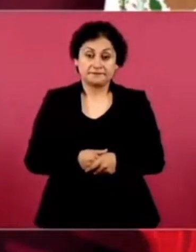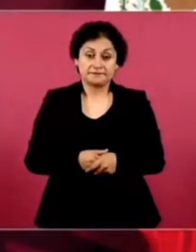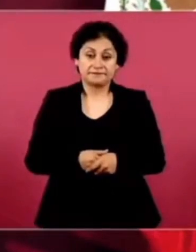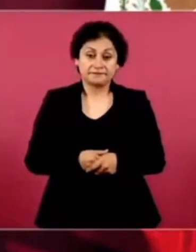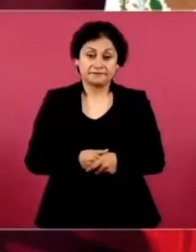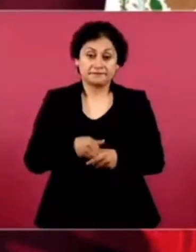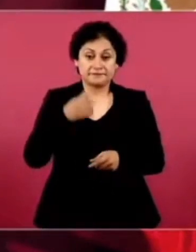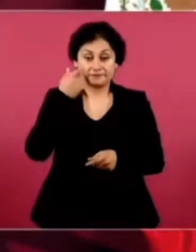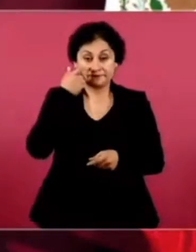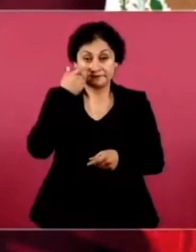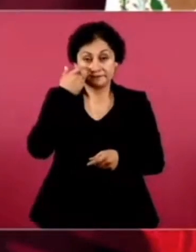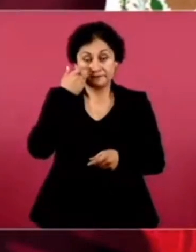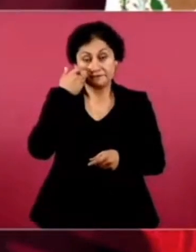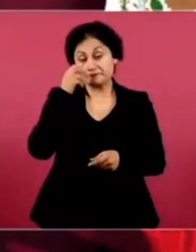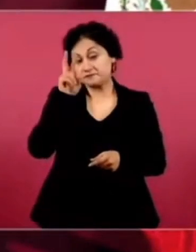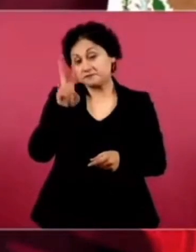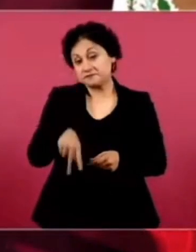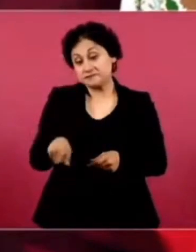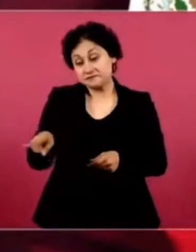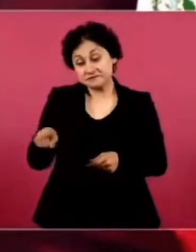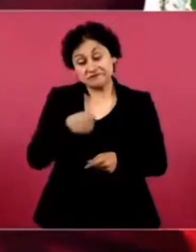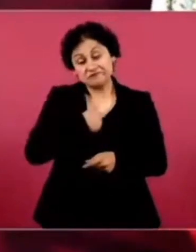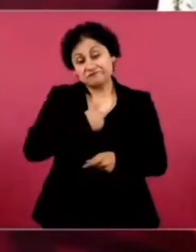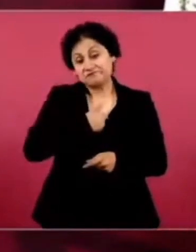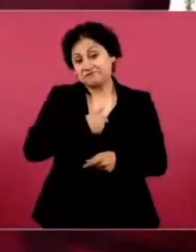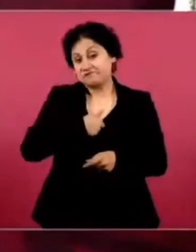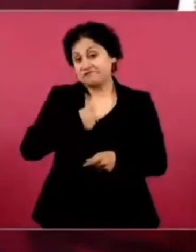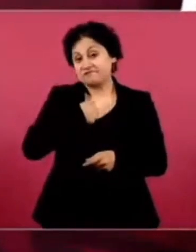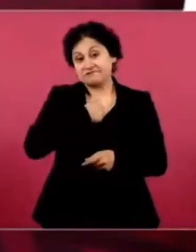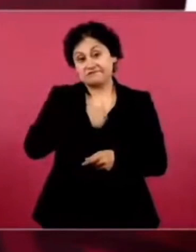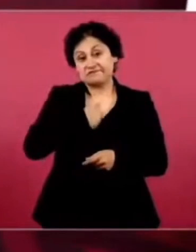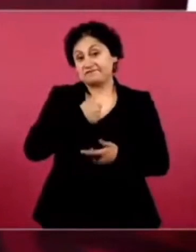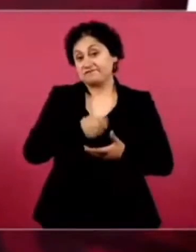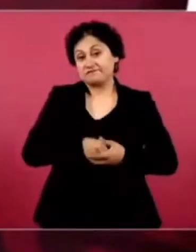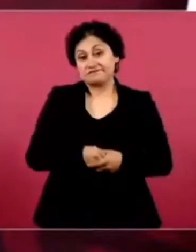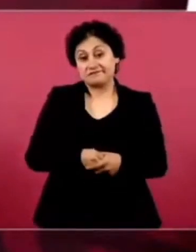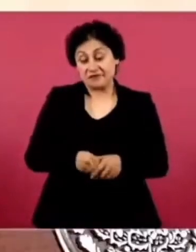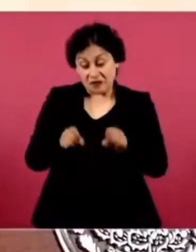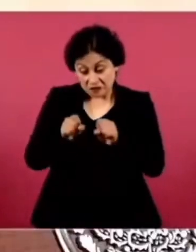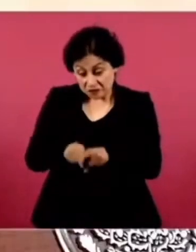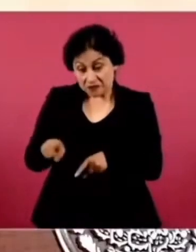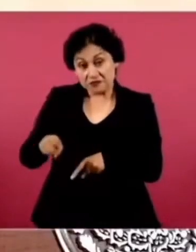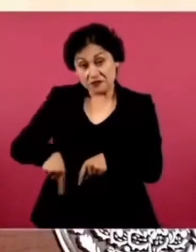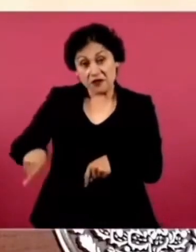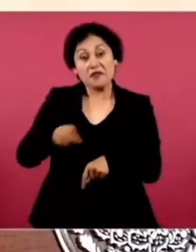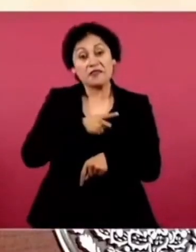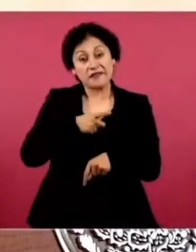Es lamentable, pues. Deberían ellos de hacer algo.